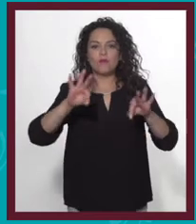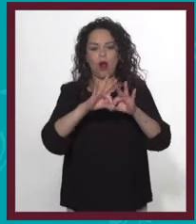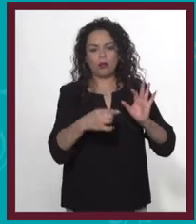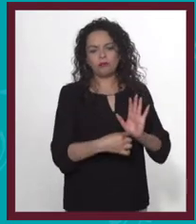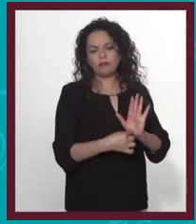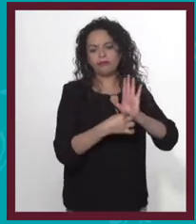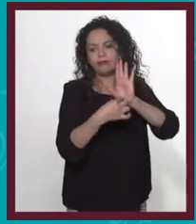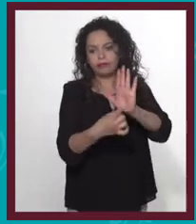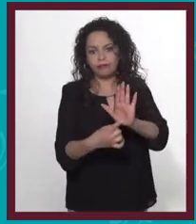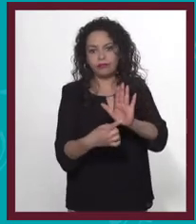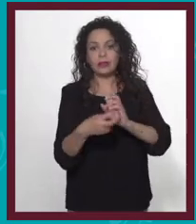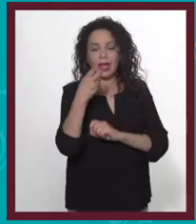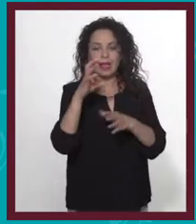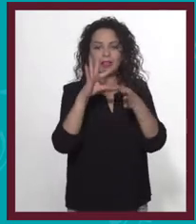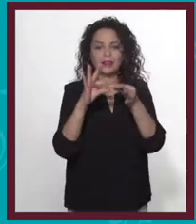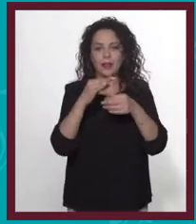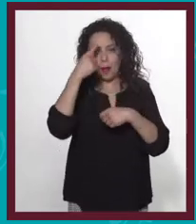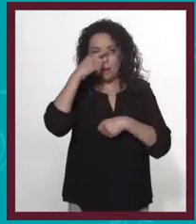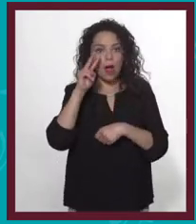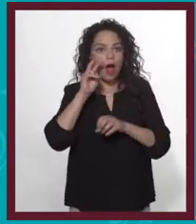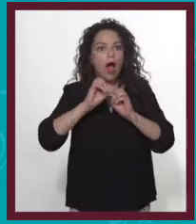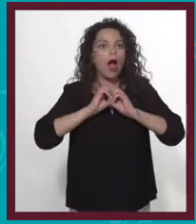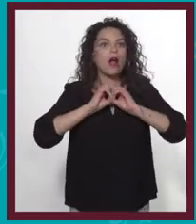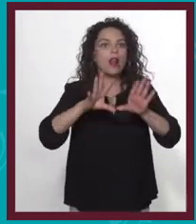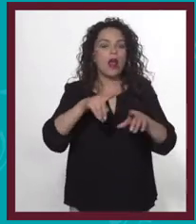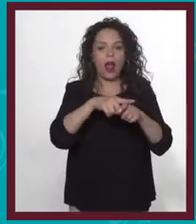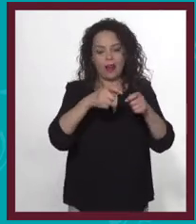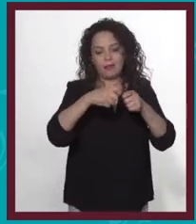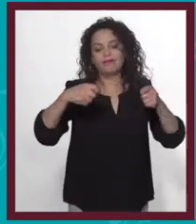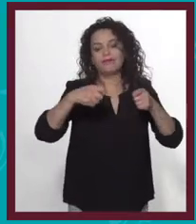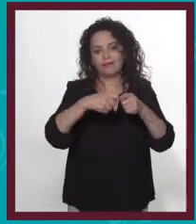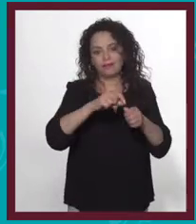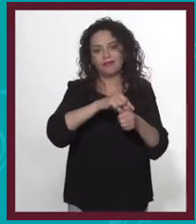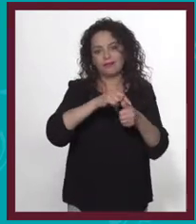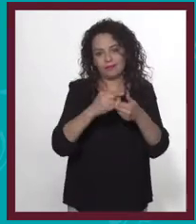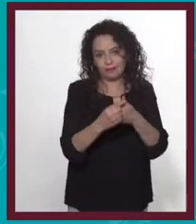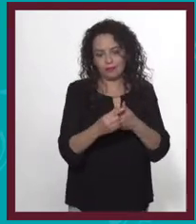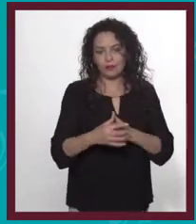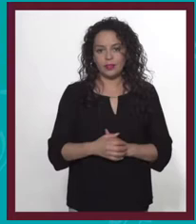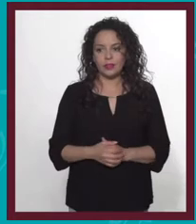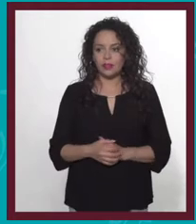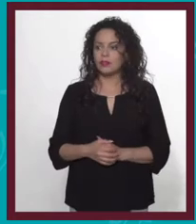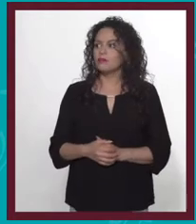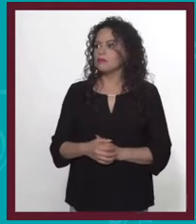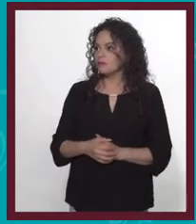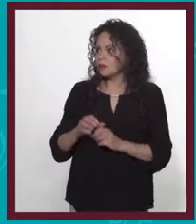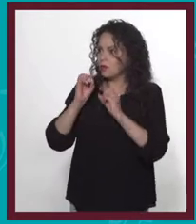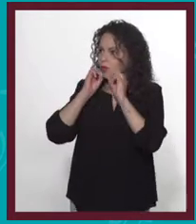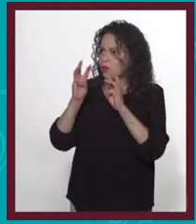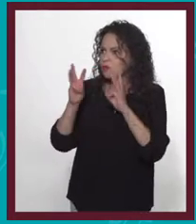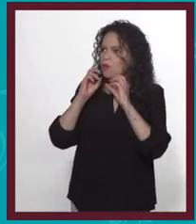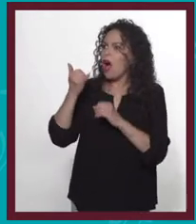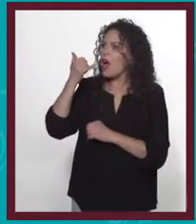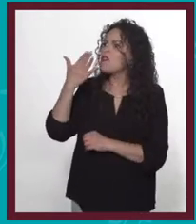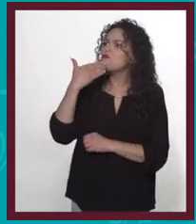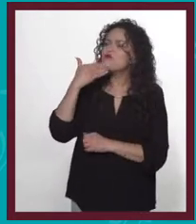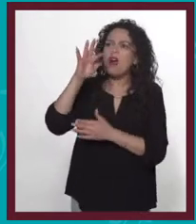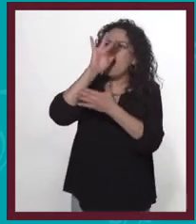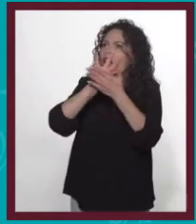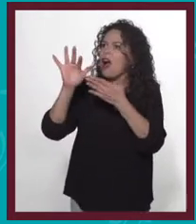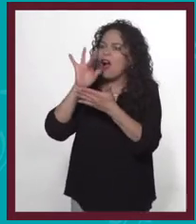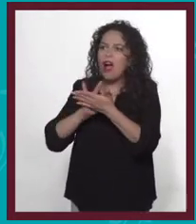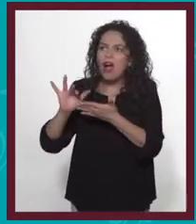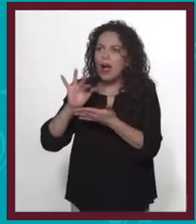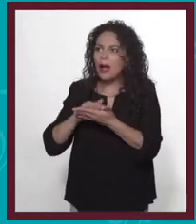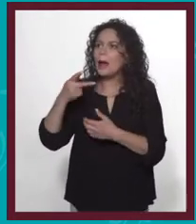para su público. Así que hizo muy evidente. ¡Guau! Y ni siquiera hay un solo texto